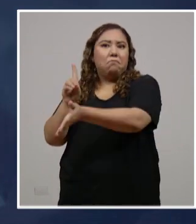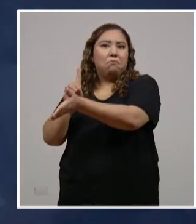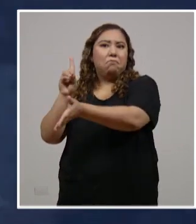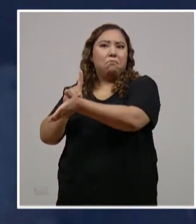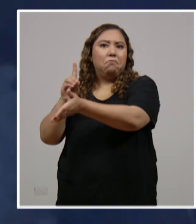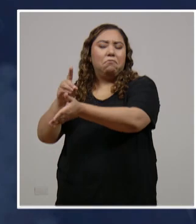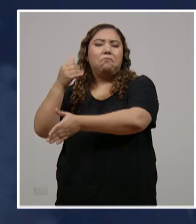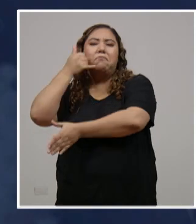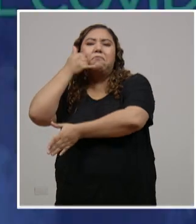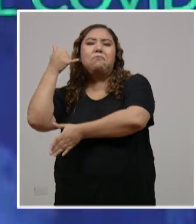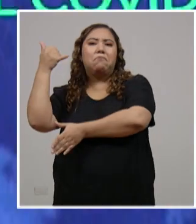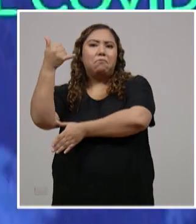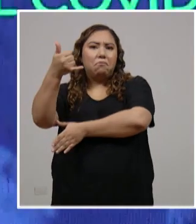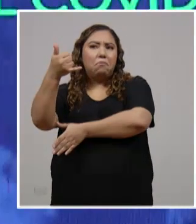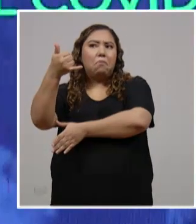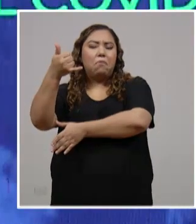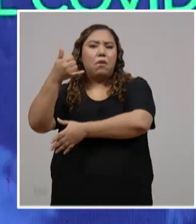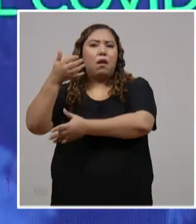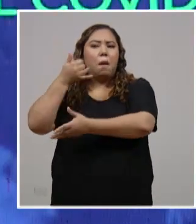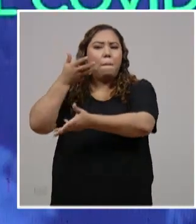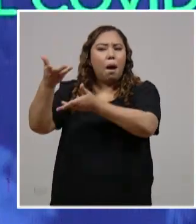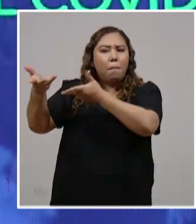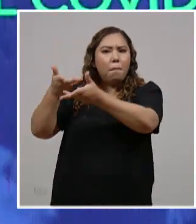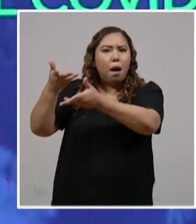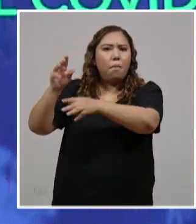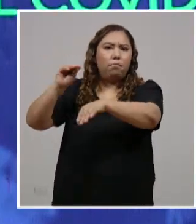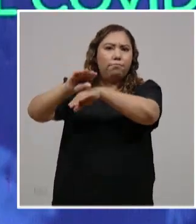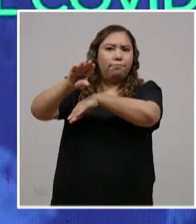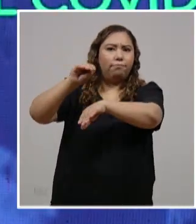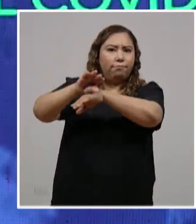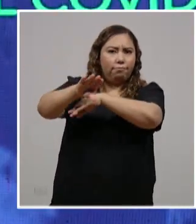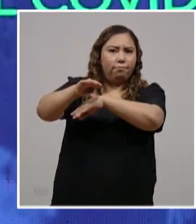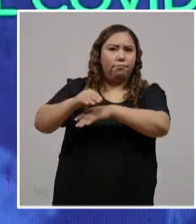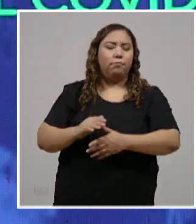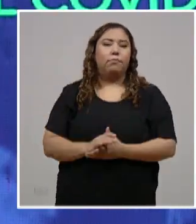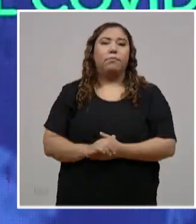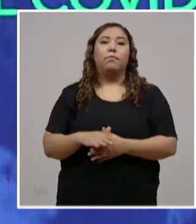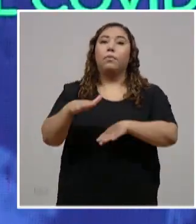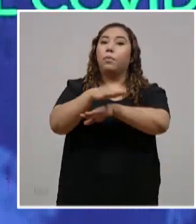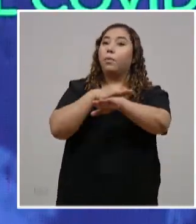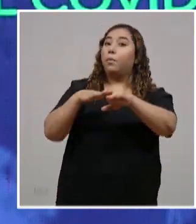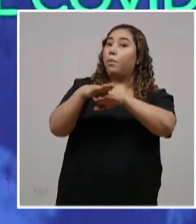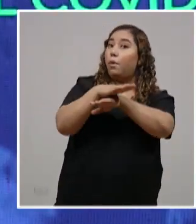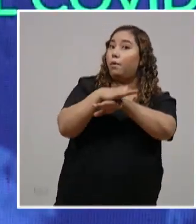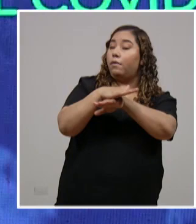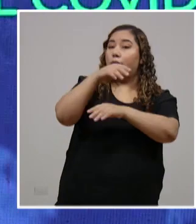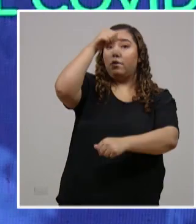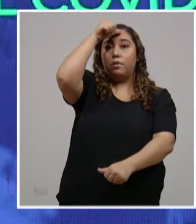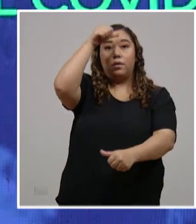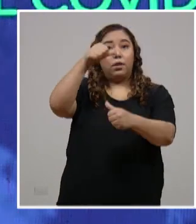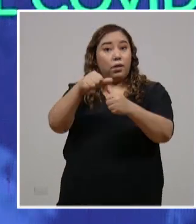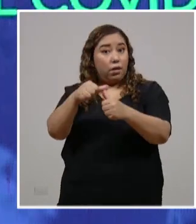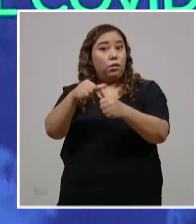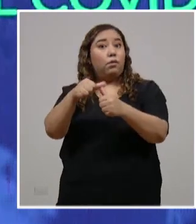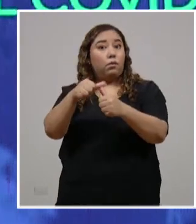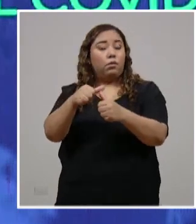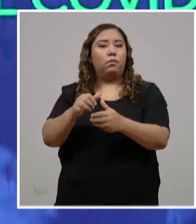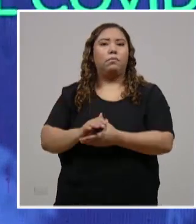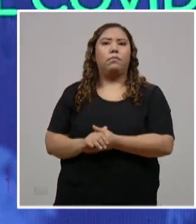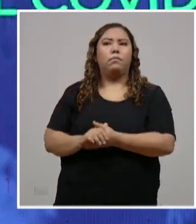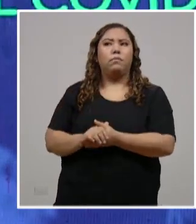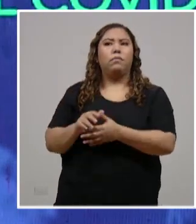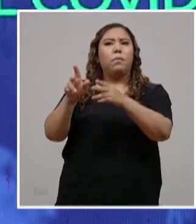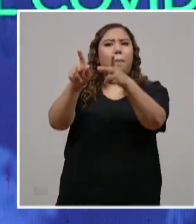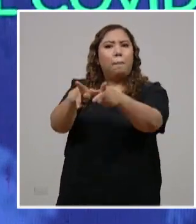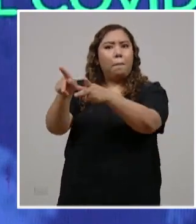médicos dispuesto a atenderlo y guiarlo en esta pandemia. Por favor, recordemos ser empáticos con todas las personas que